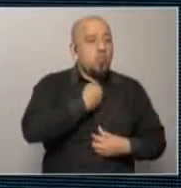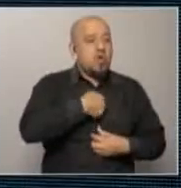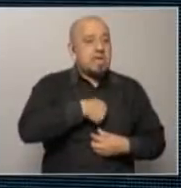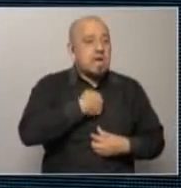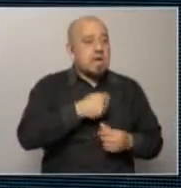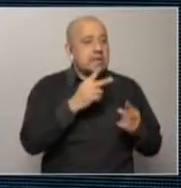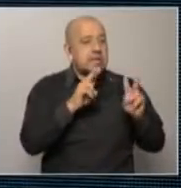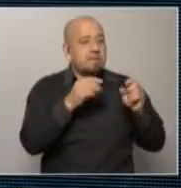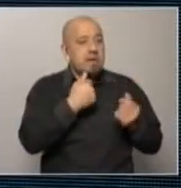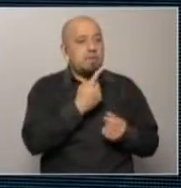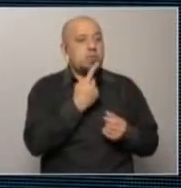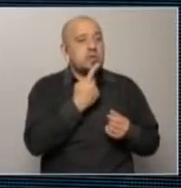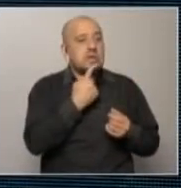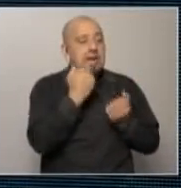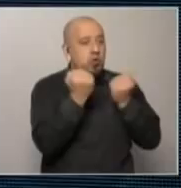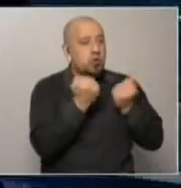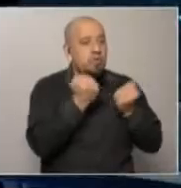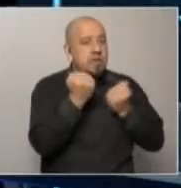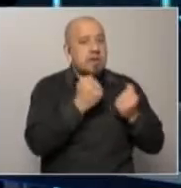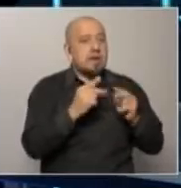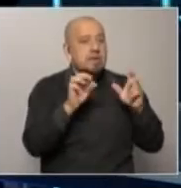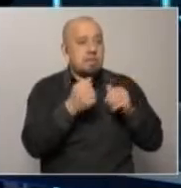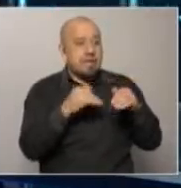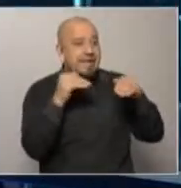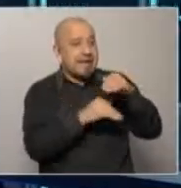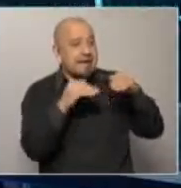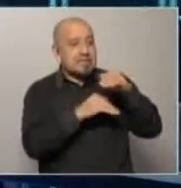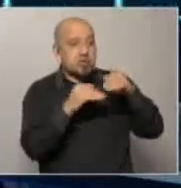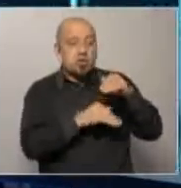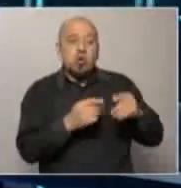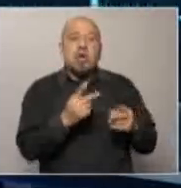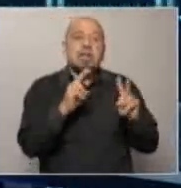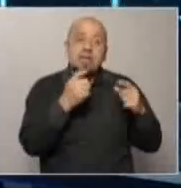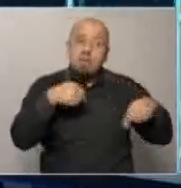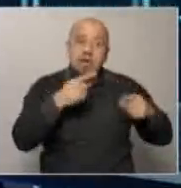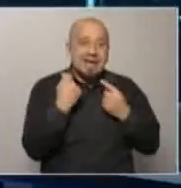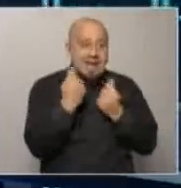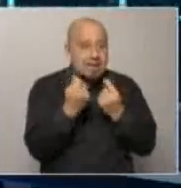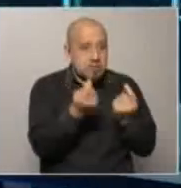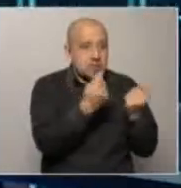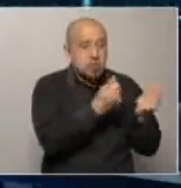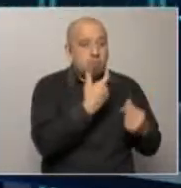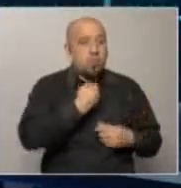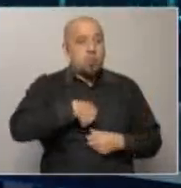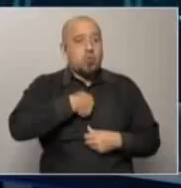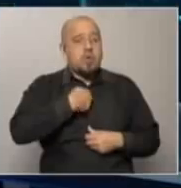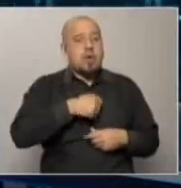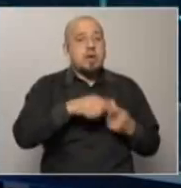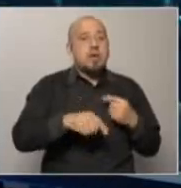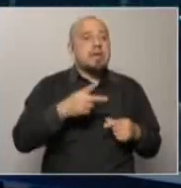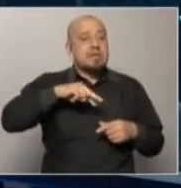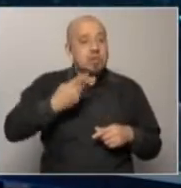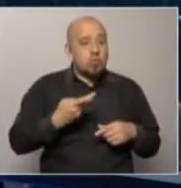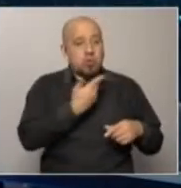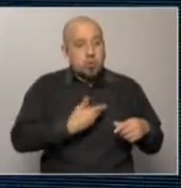aumentado el gasto razonablemente a mi juicio claramente el tramo final del gobierno de Mujica y en el segundo